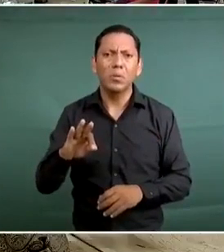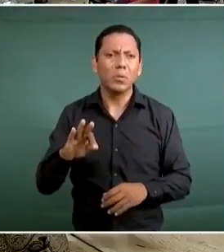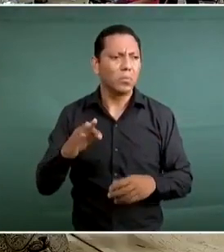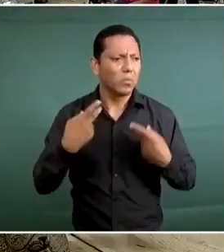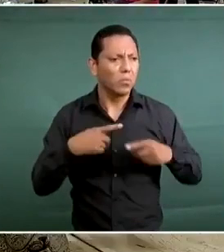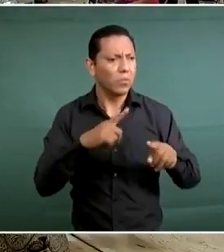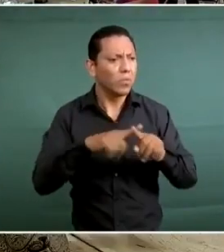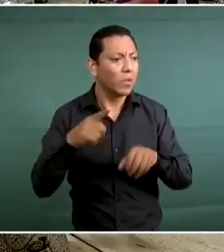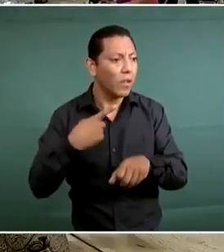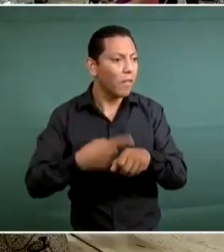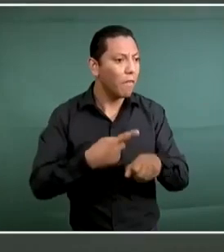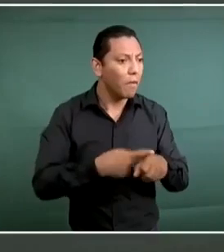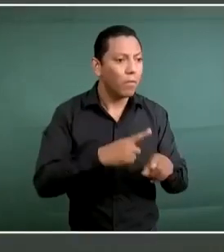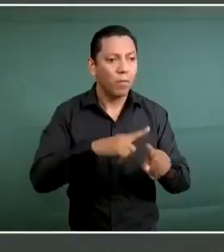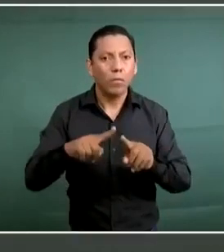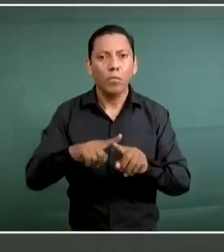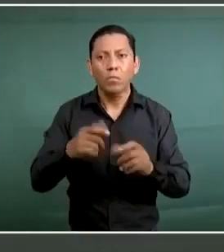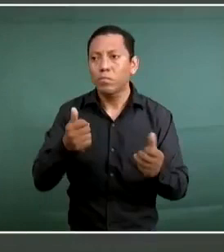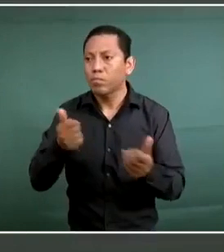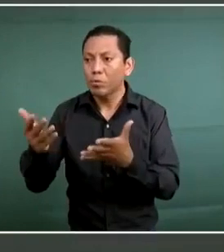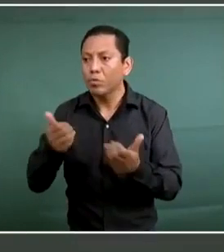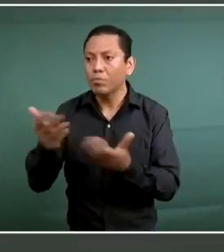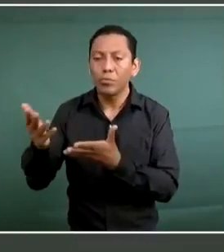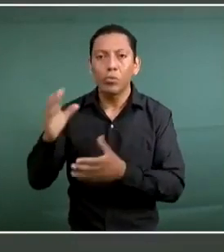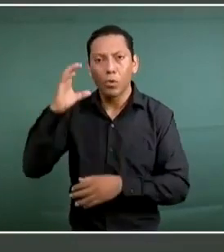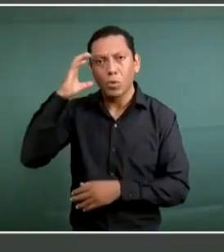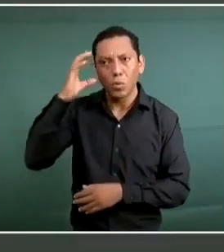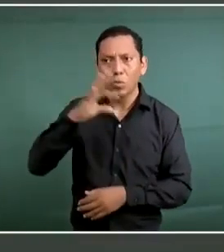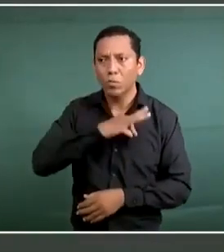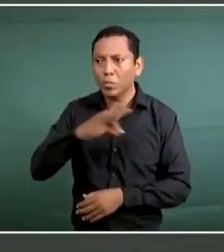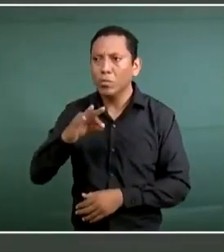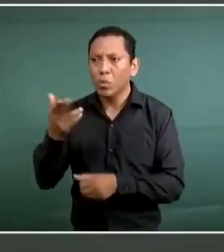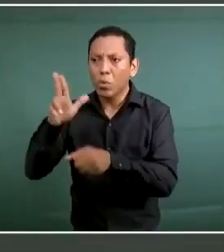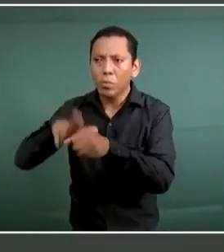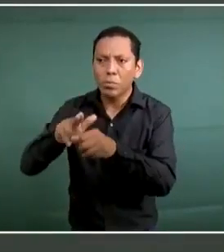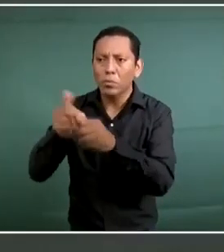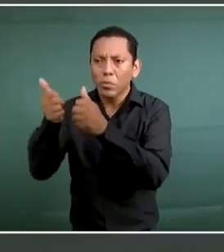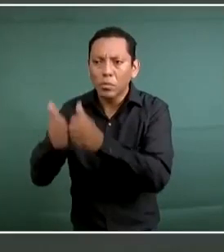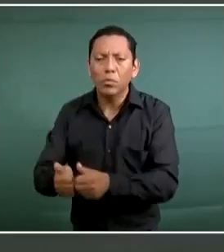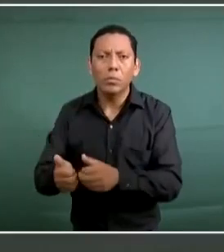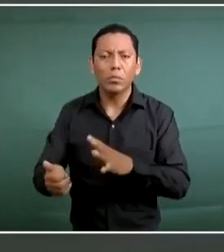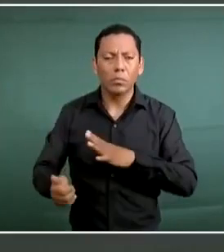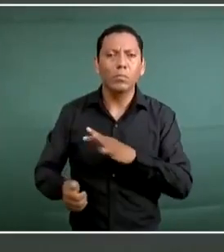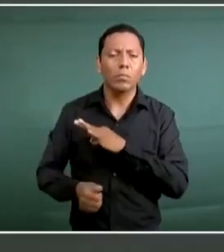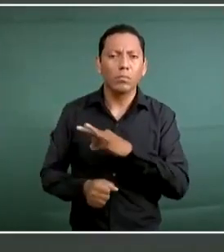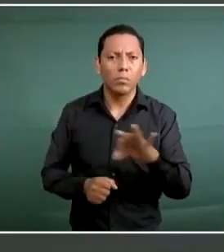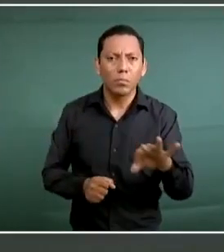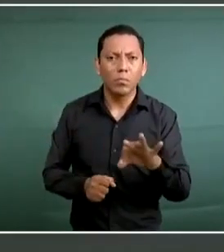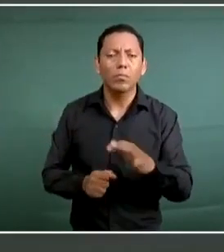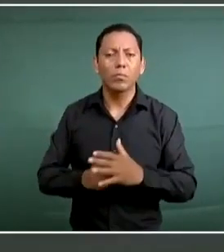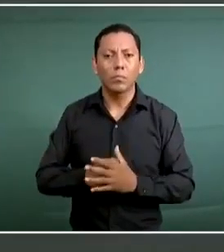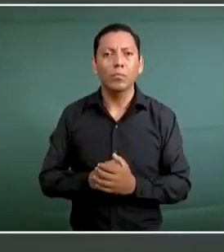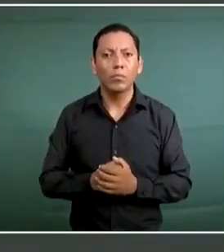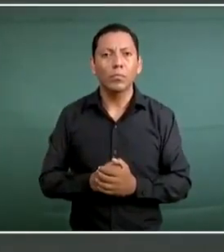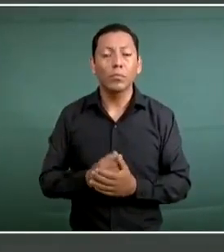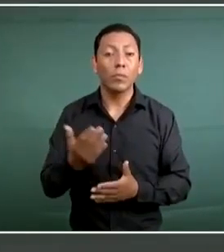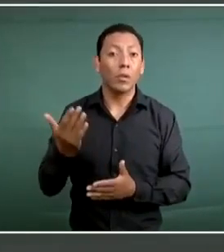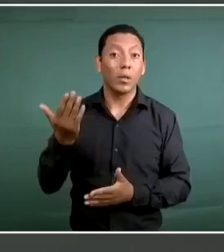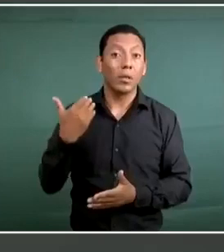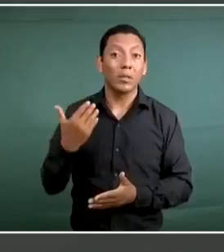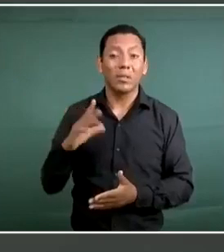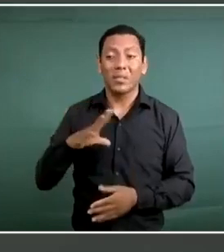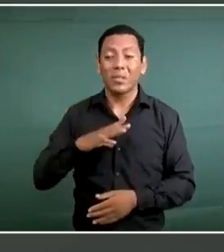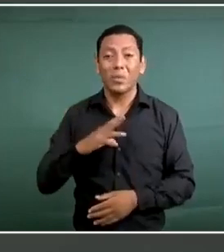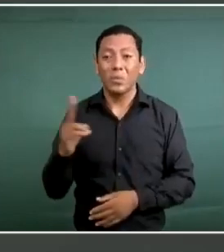a todos los enfermos, no se tenían ventiladores